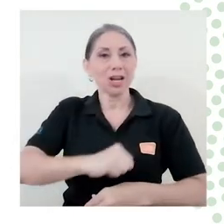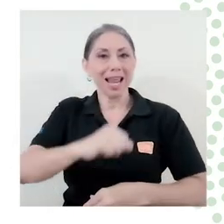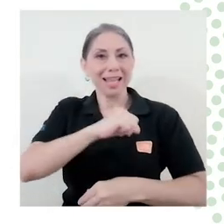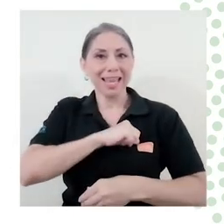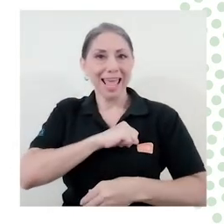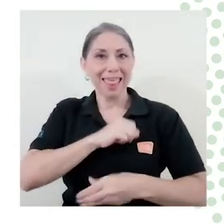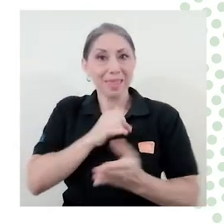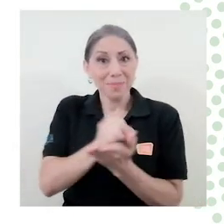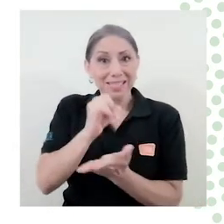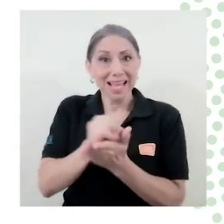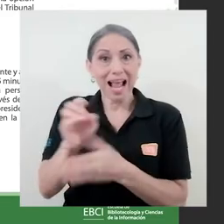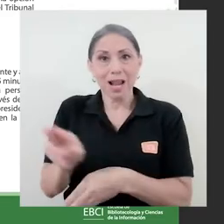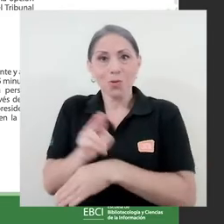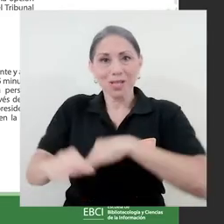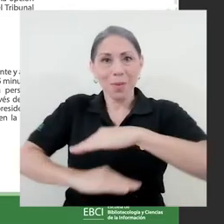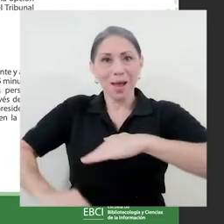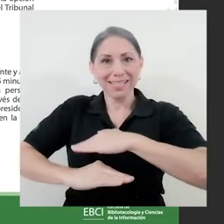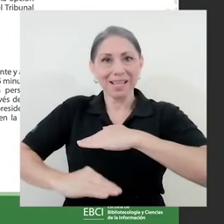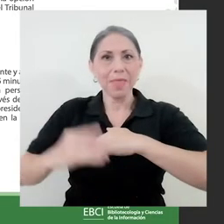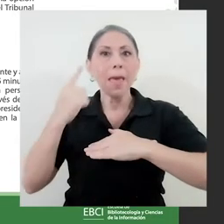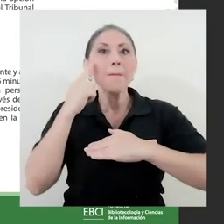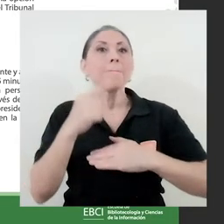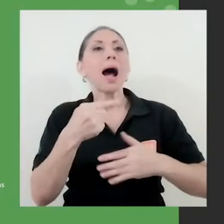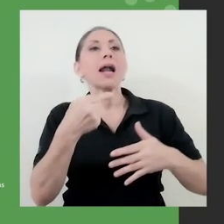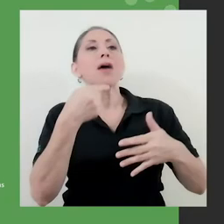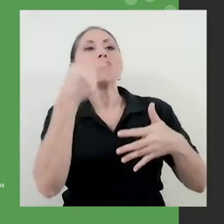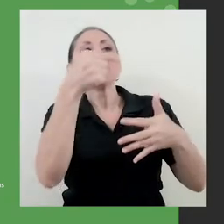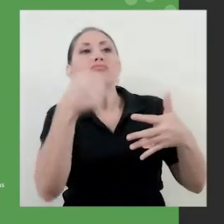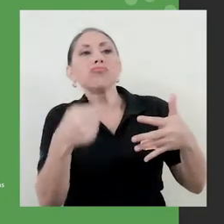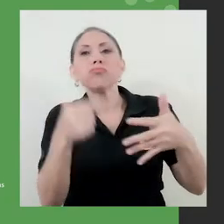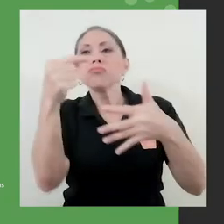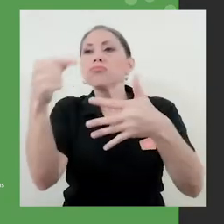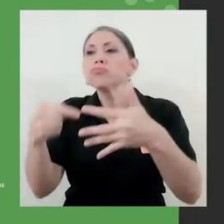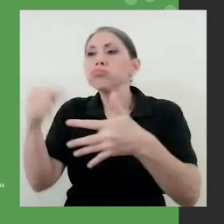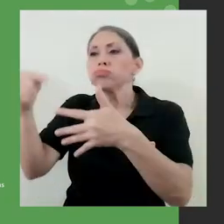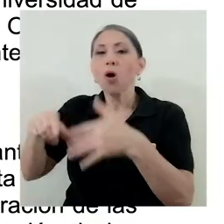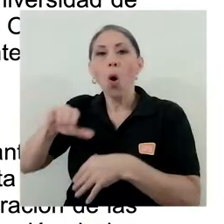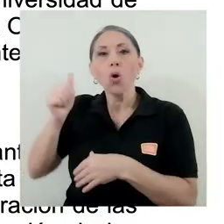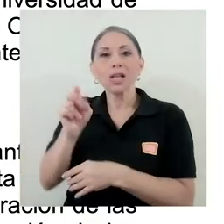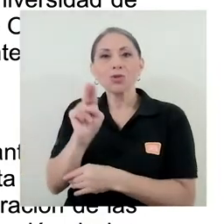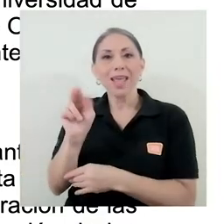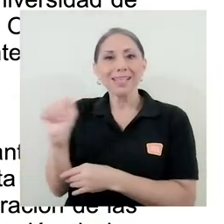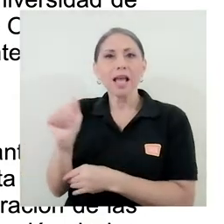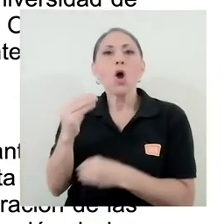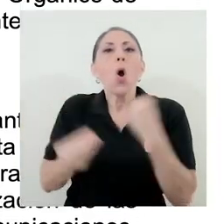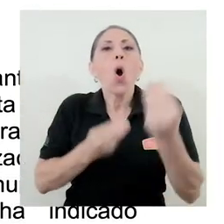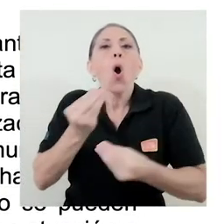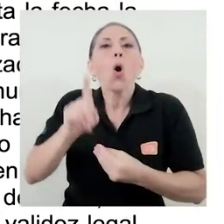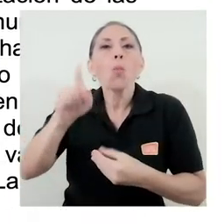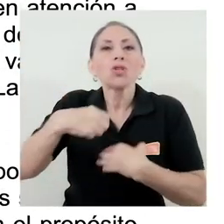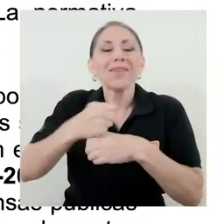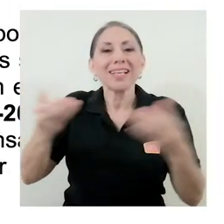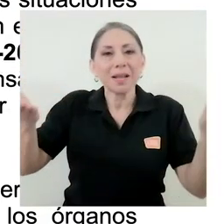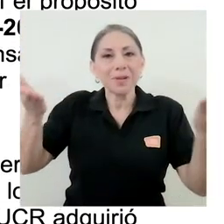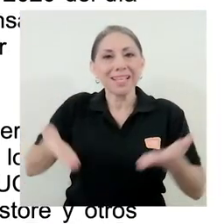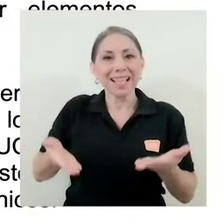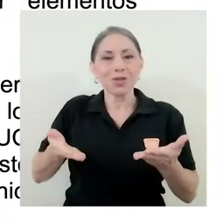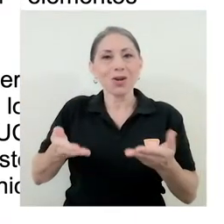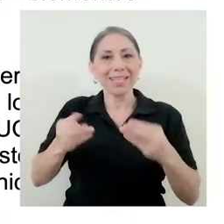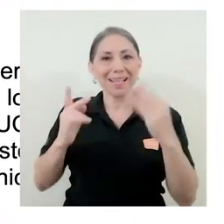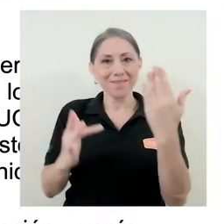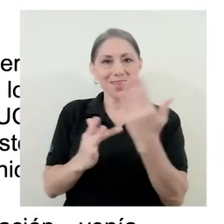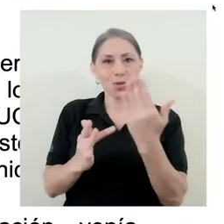Vicerrectoría de Investigación para dar las directrices a todas las demás unidades académicas de cómo se deben hacer estas presentaciones